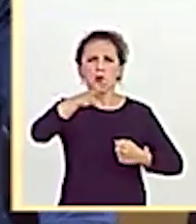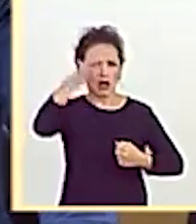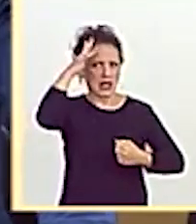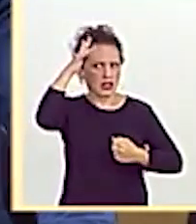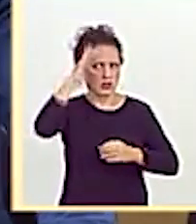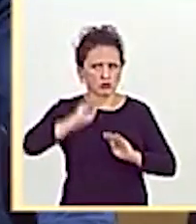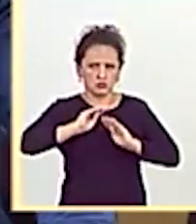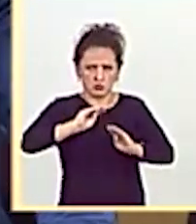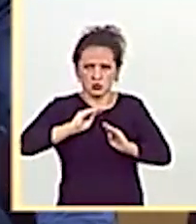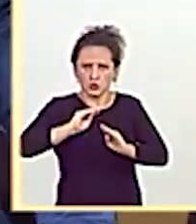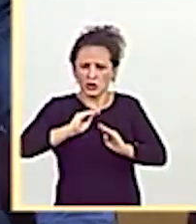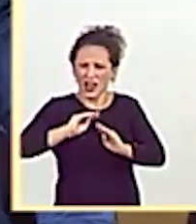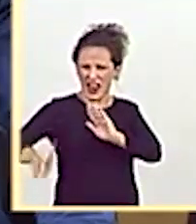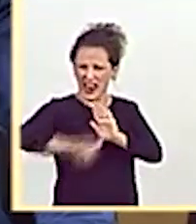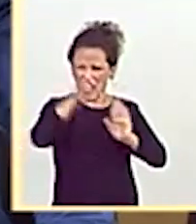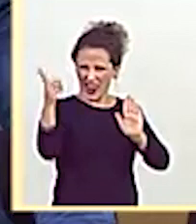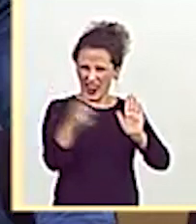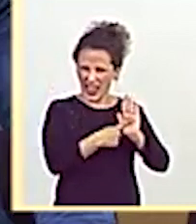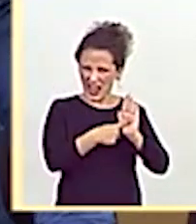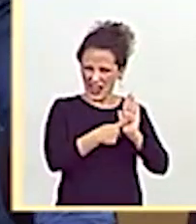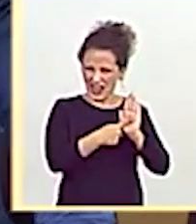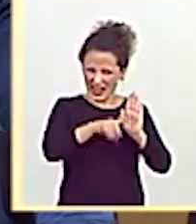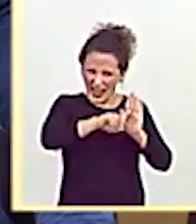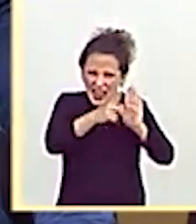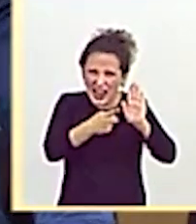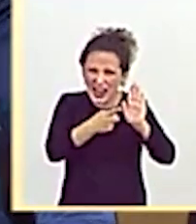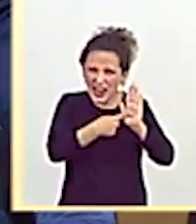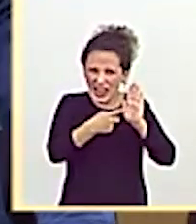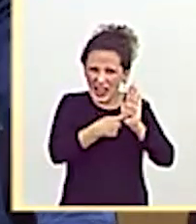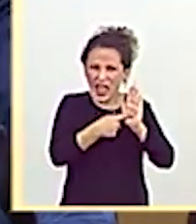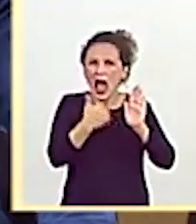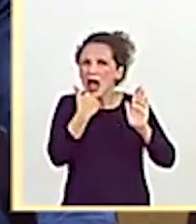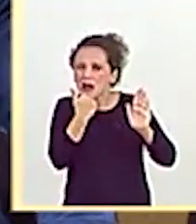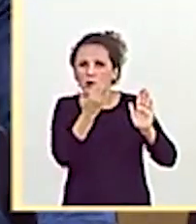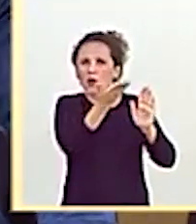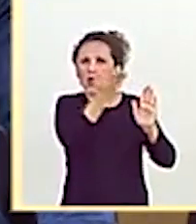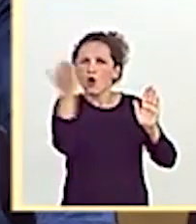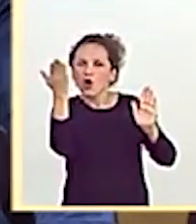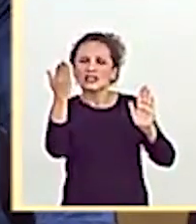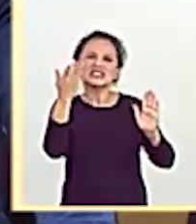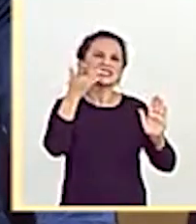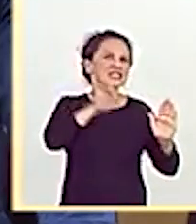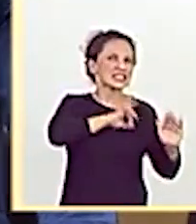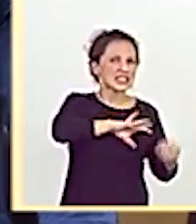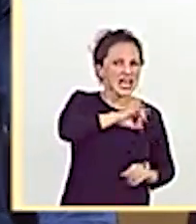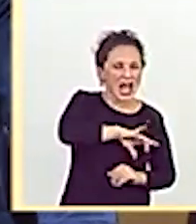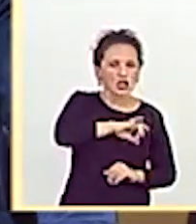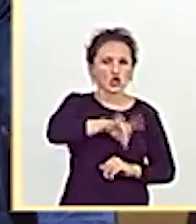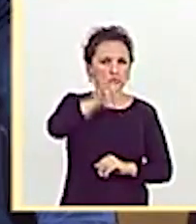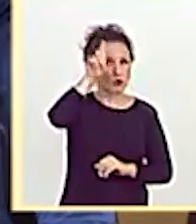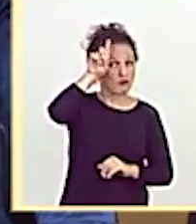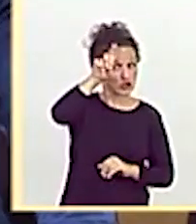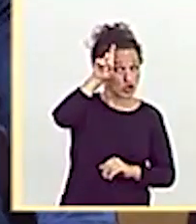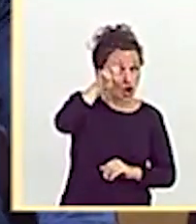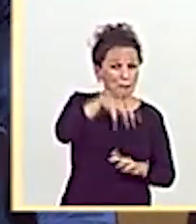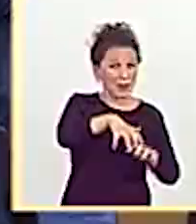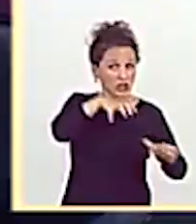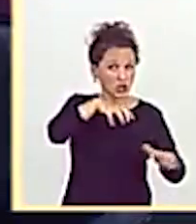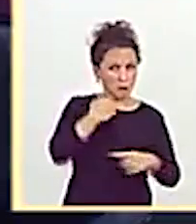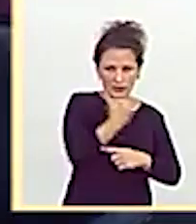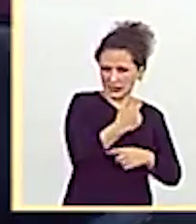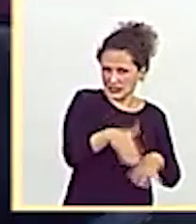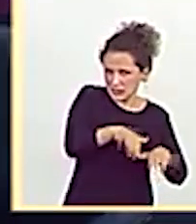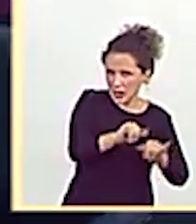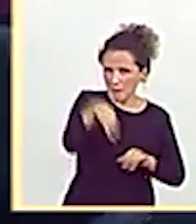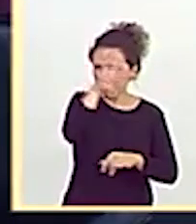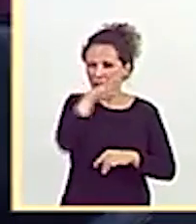una ley que no ha sido capaz de concitar ni el apoyo de los sindicatos de profesores mayoritarios, ni de los padres,